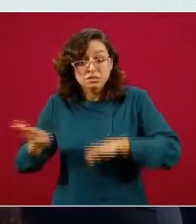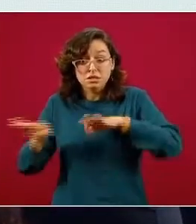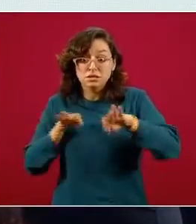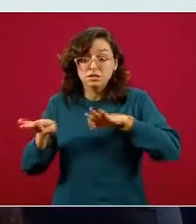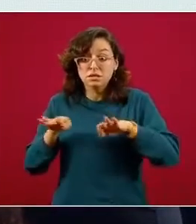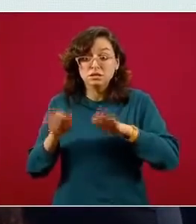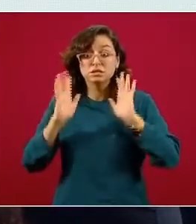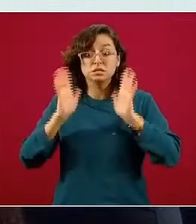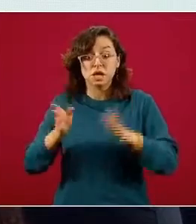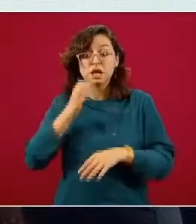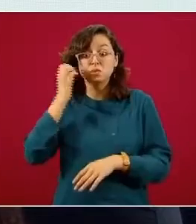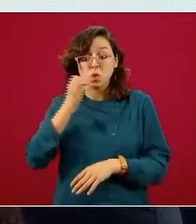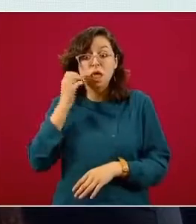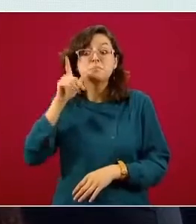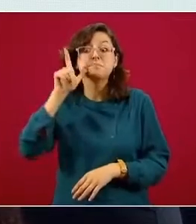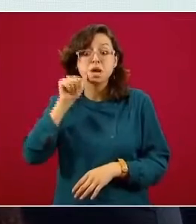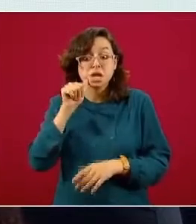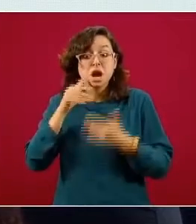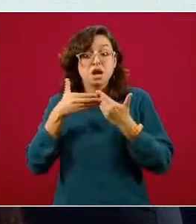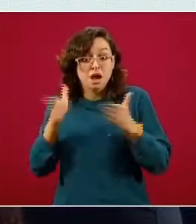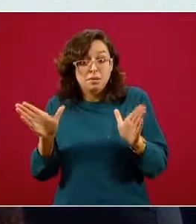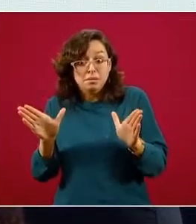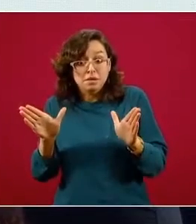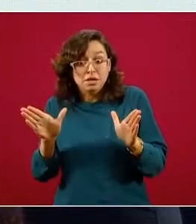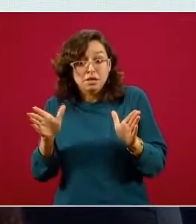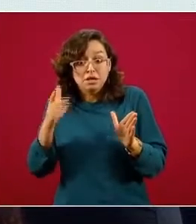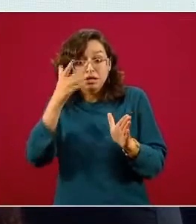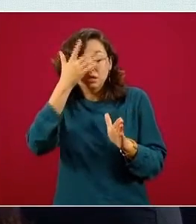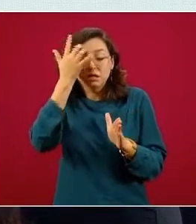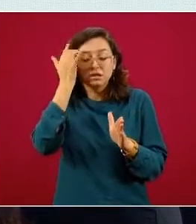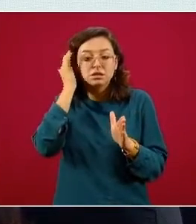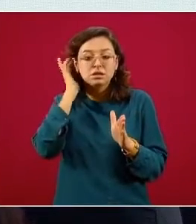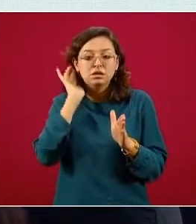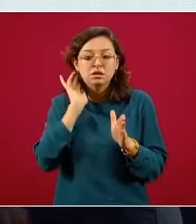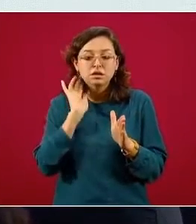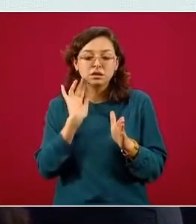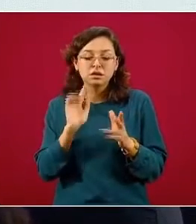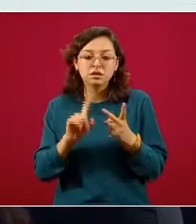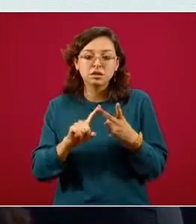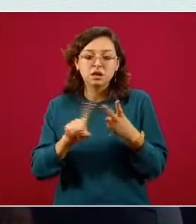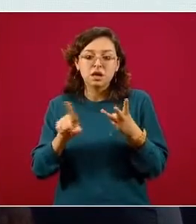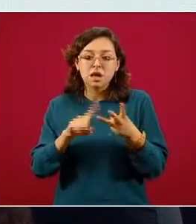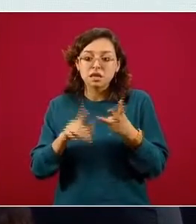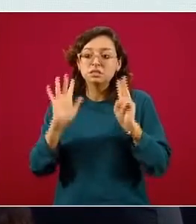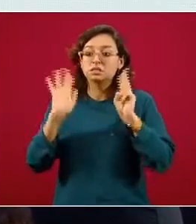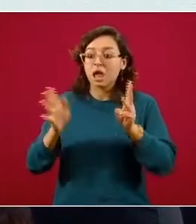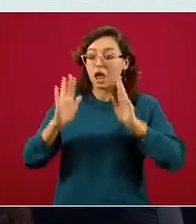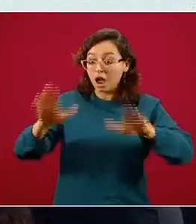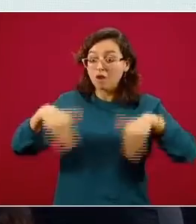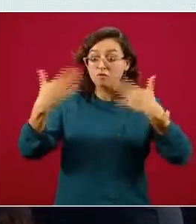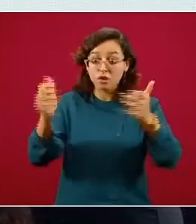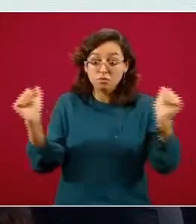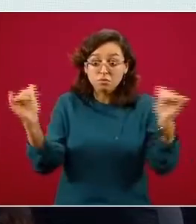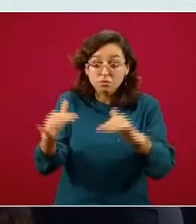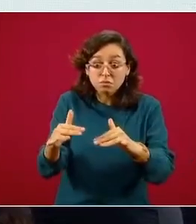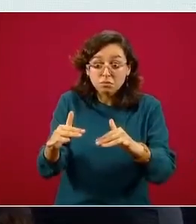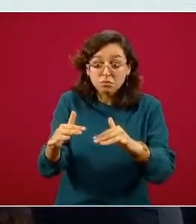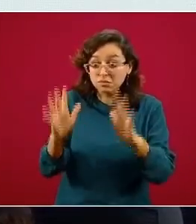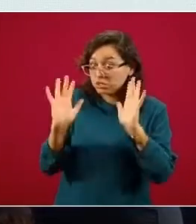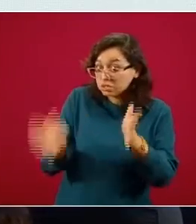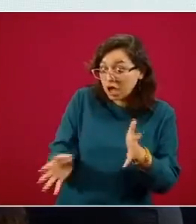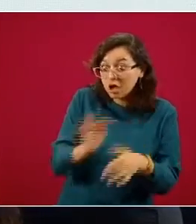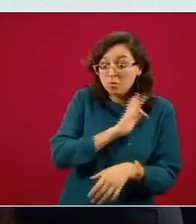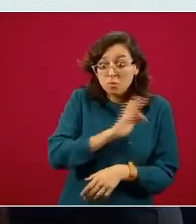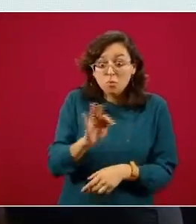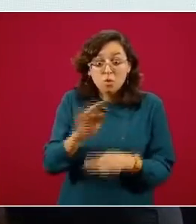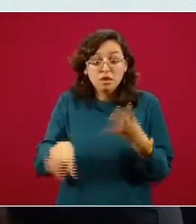escuelas van a abrir mañana alguien piensa que ya se puede tener congregaciones en el espacio público alguien piensa